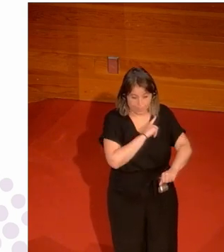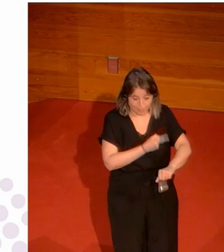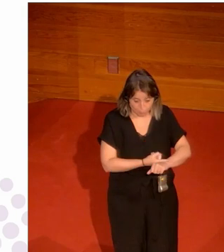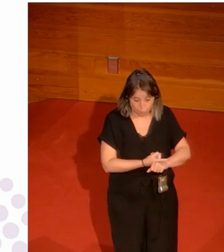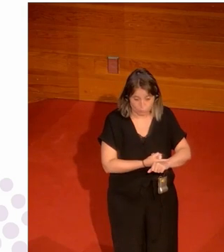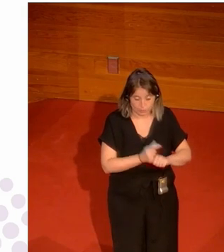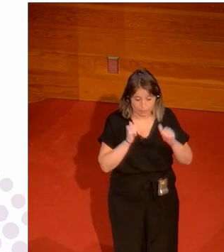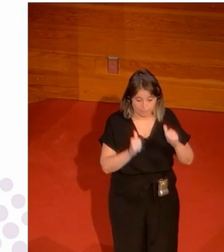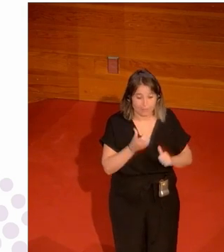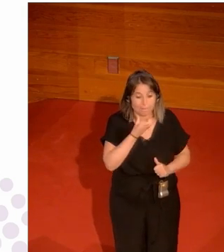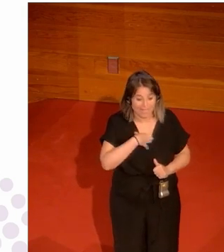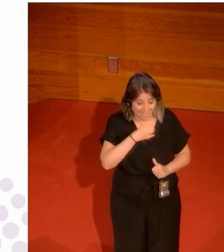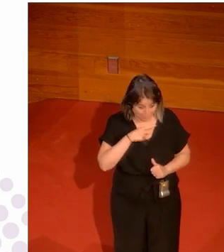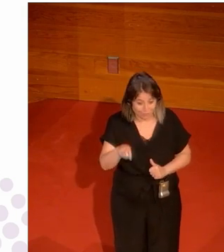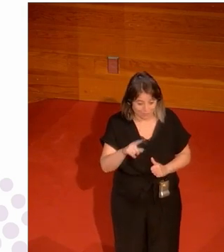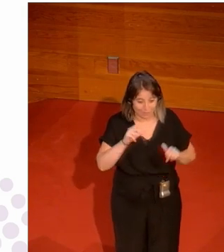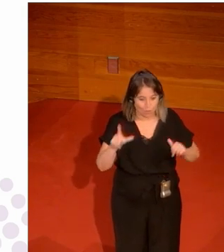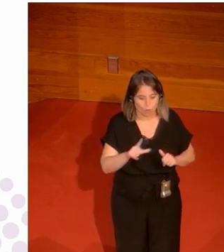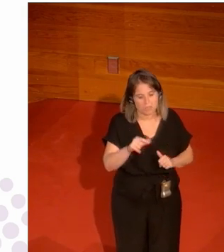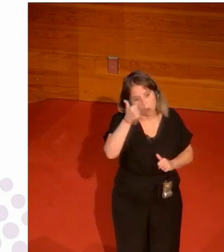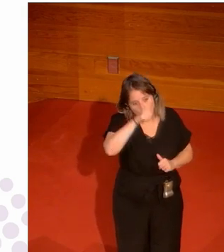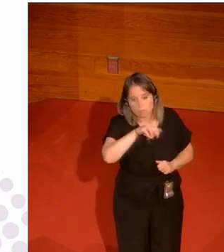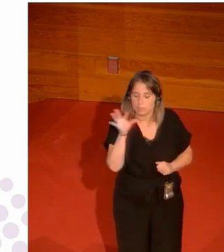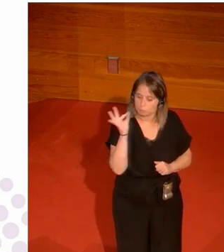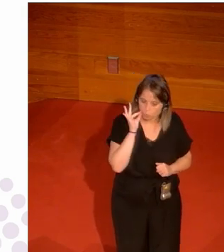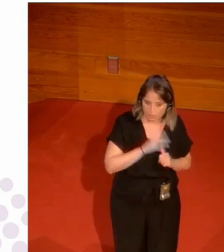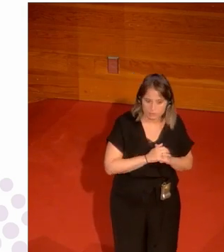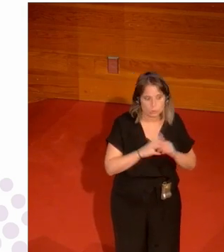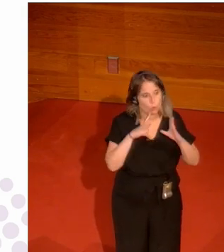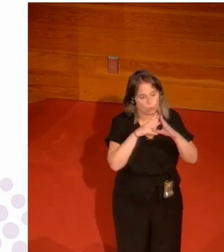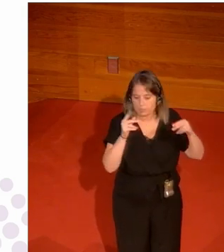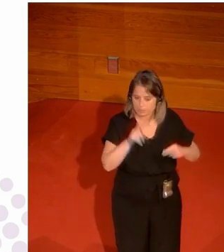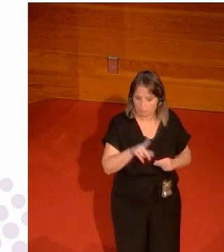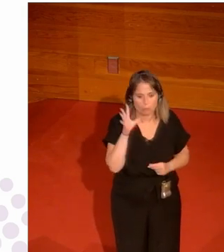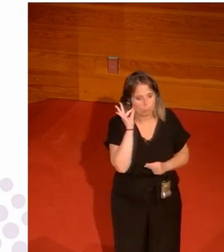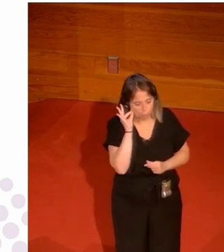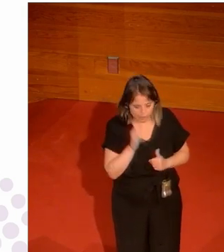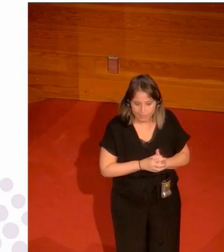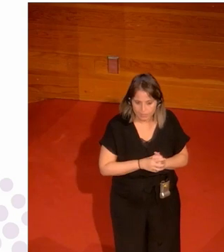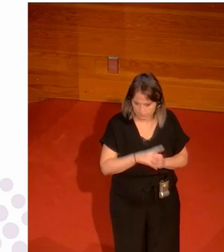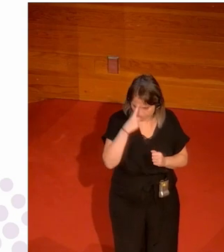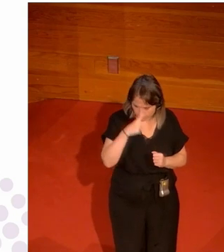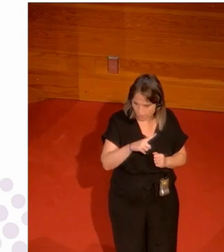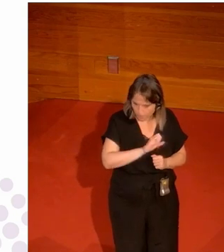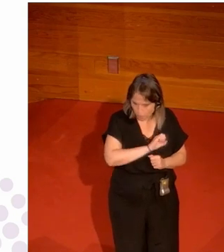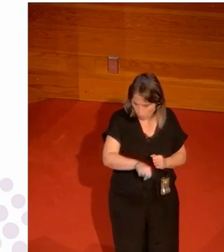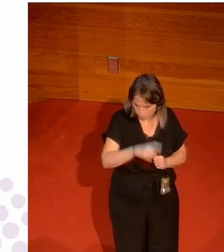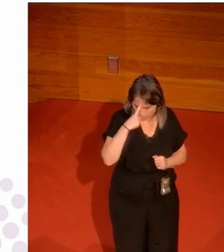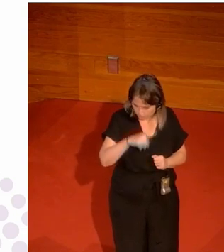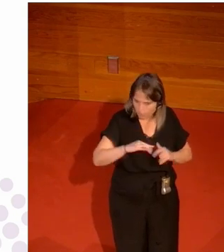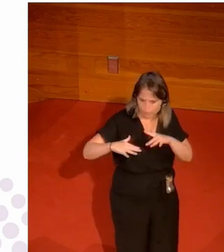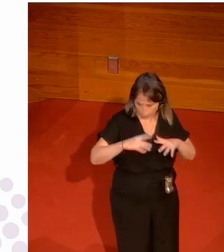y de periódicos de vicarios pues ya hay muchos hombres y muchas mujeres y en las facultades hay muchas mujeres también y saben mucho y saben mucho y saben